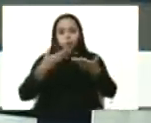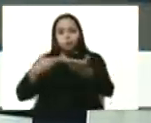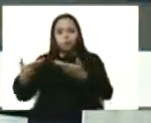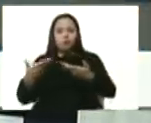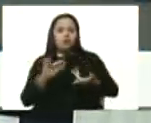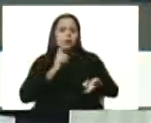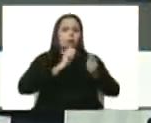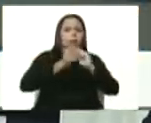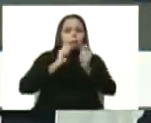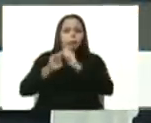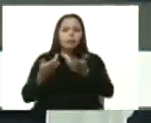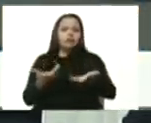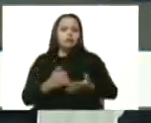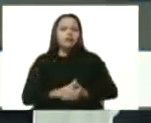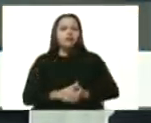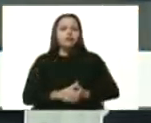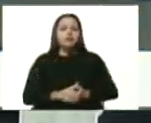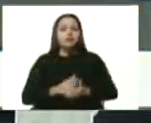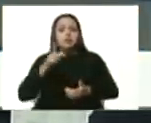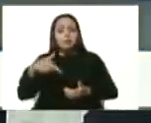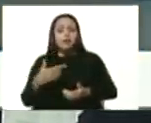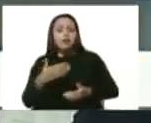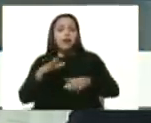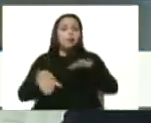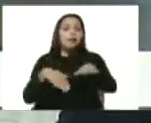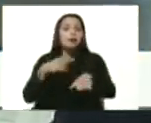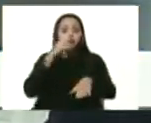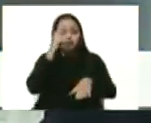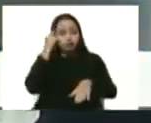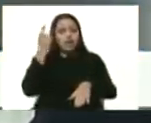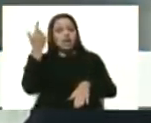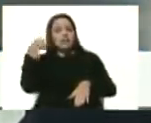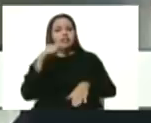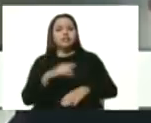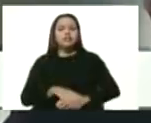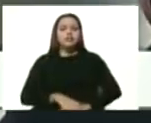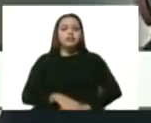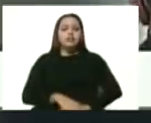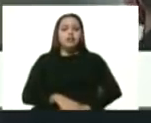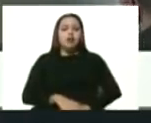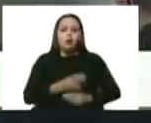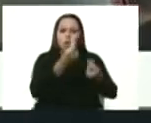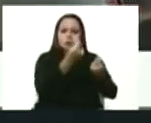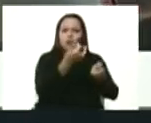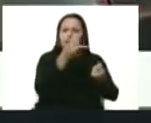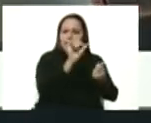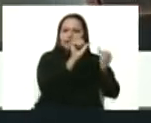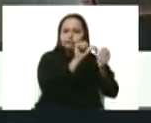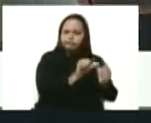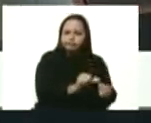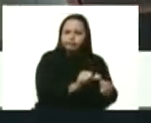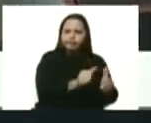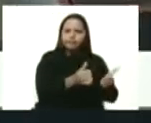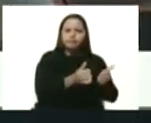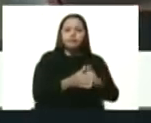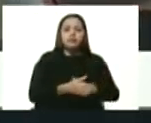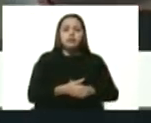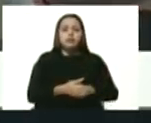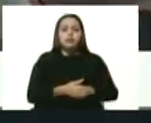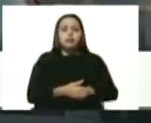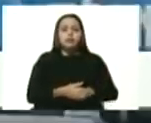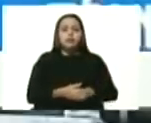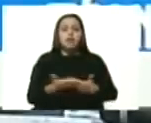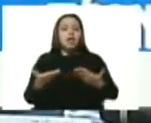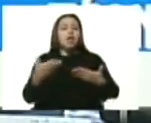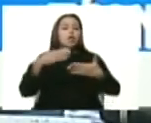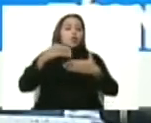el paso que se dio el día de ayer. El Bolívar mantiene su valor. El precio de las divisas se sigue